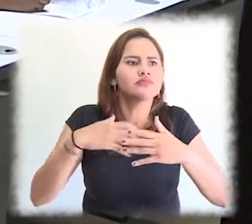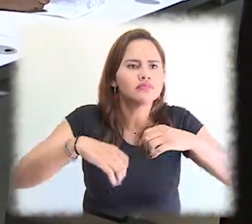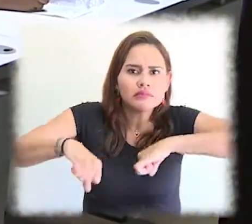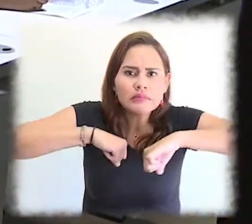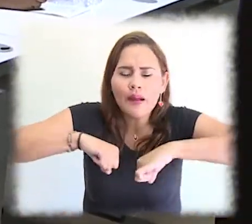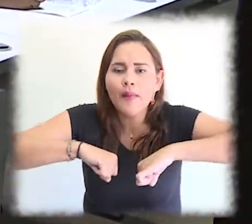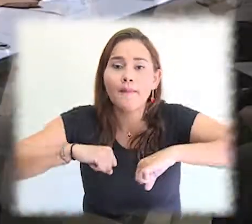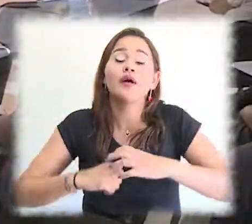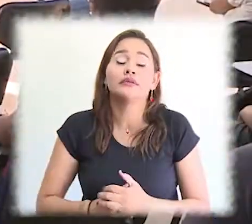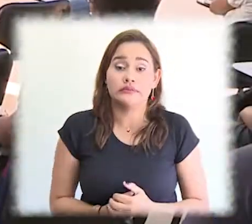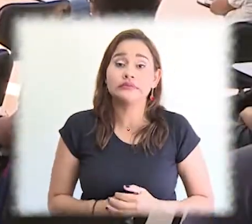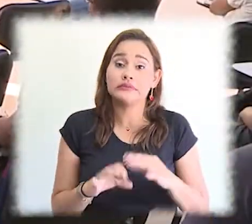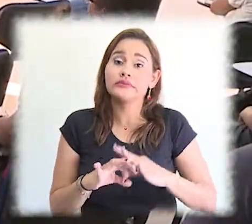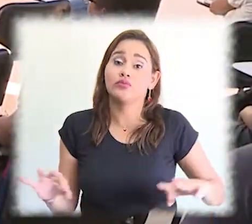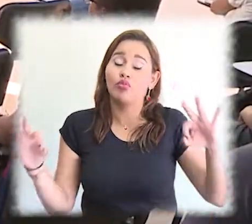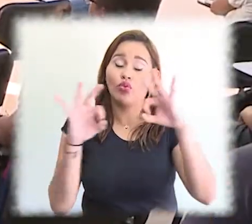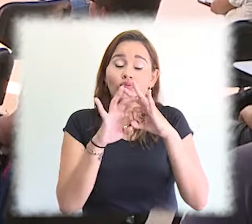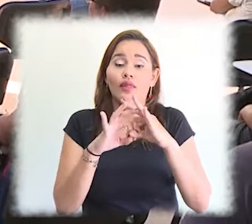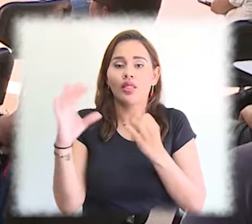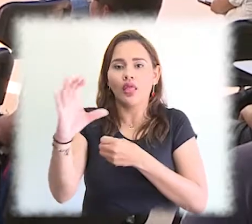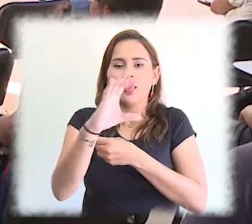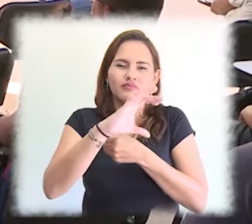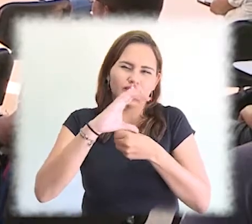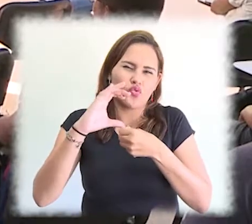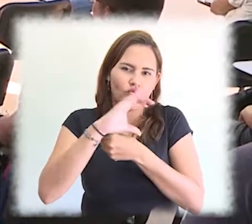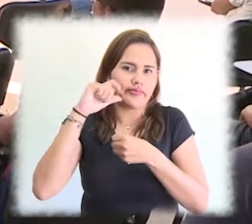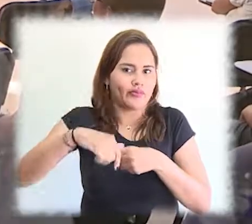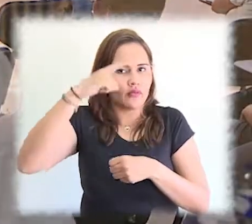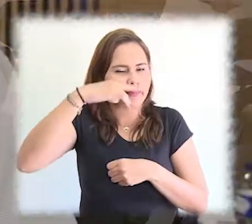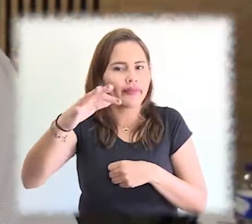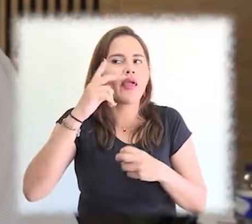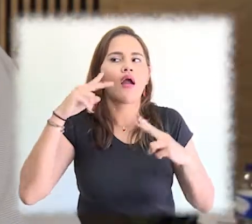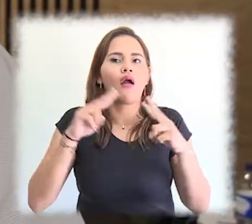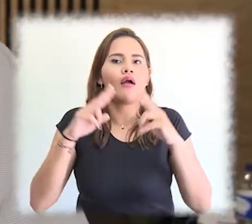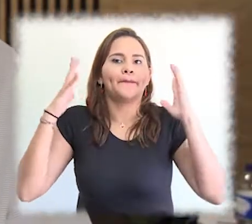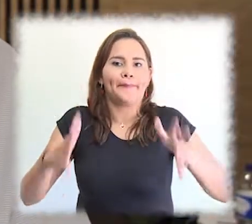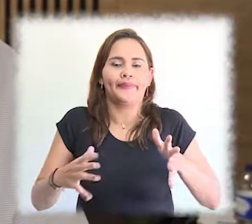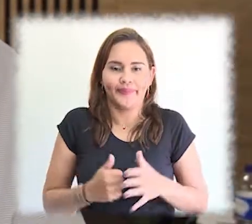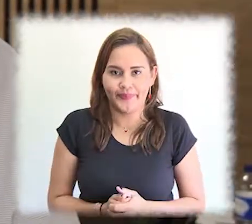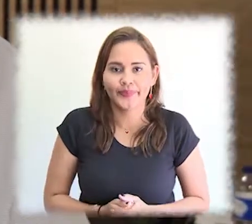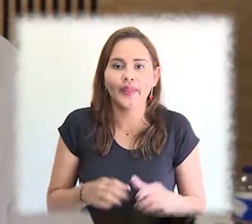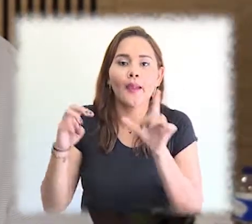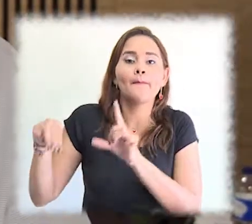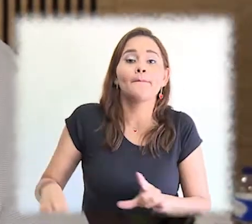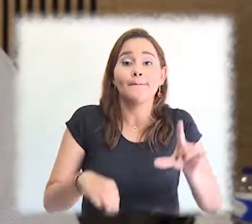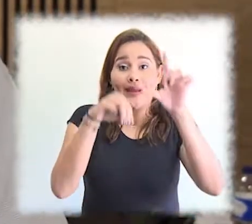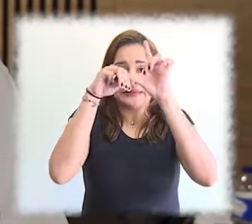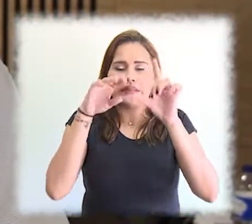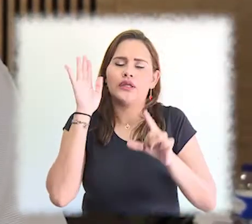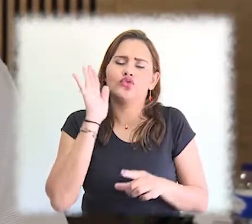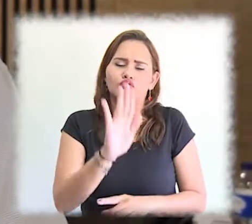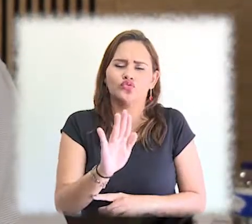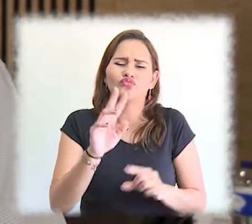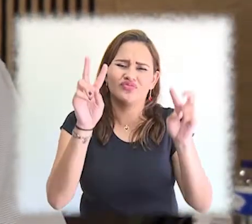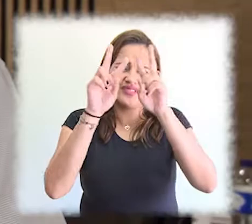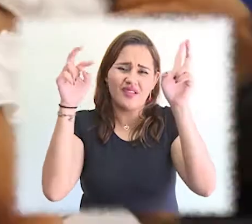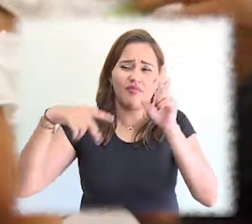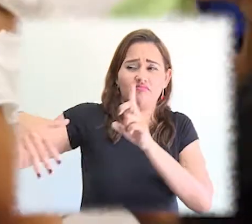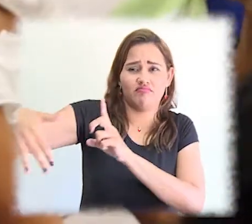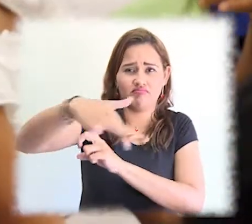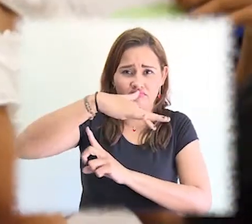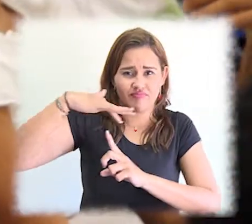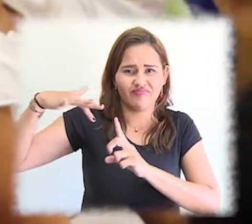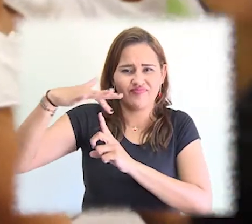los proyectos necesarios para superar el rezago. Y creemos que es importante que la ciudadanía conozca esa realidad.